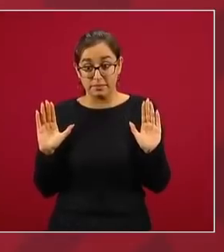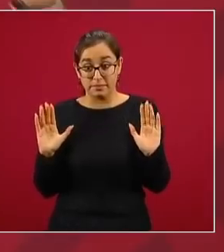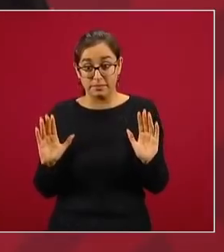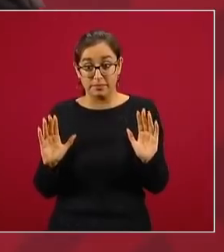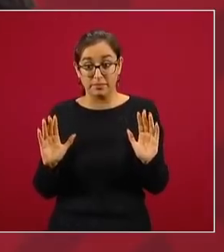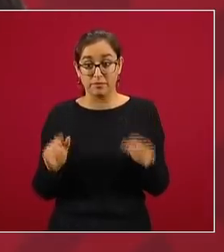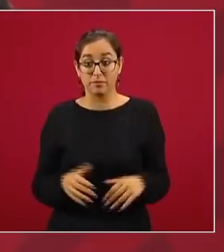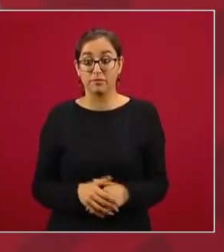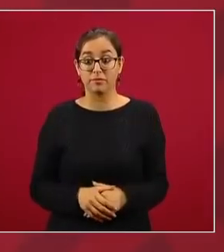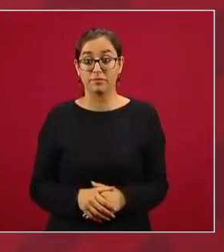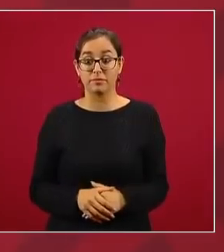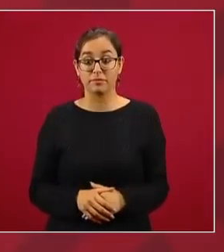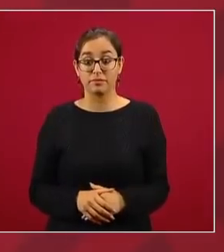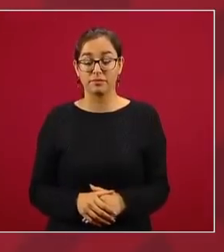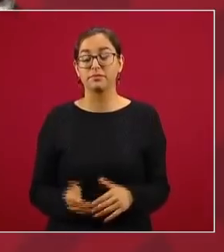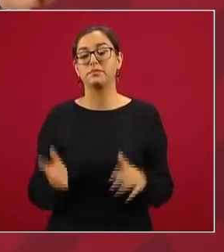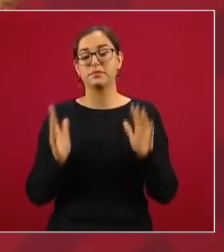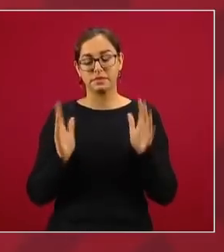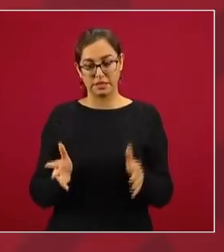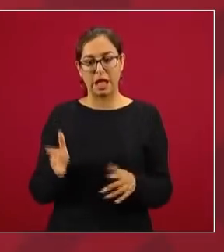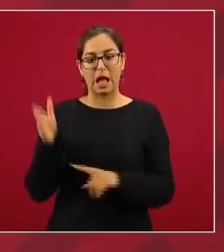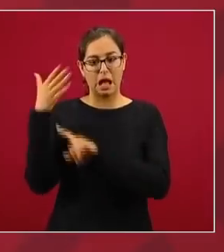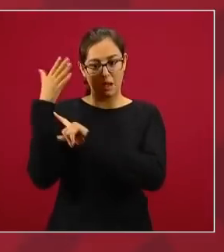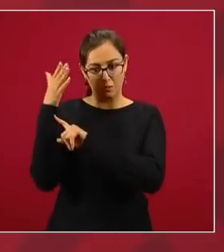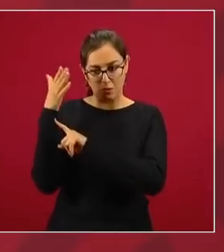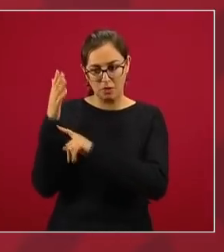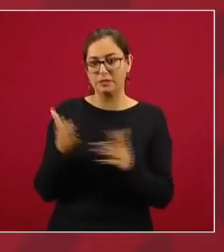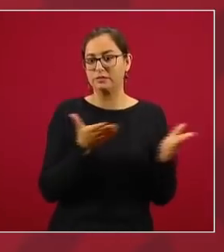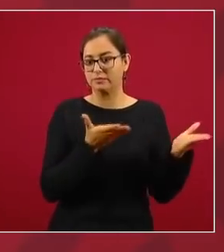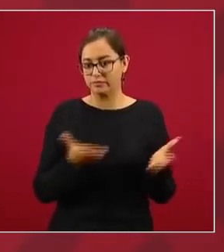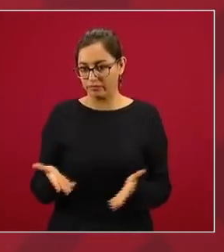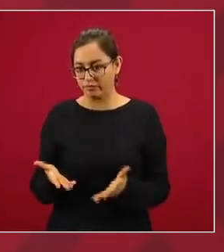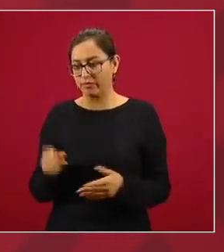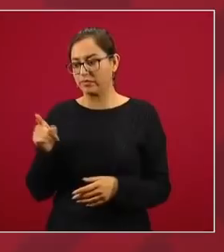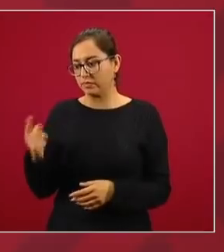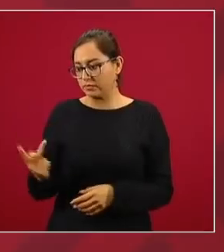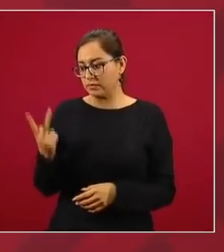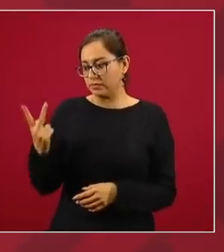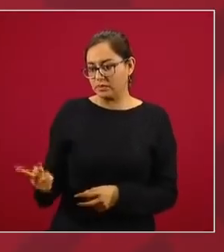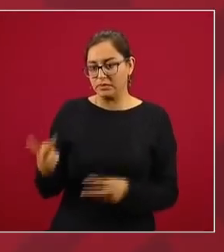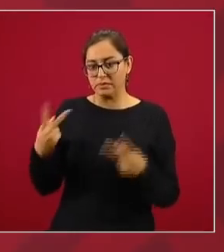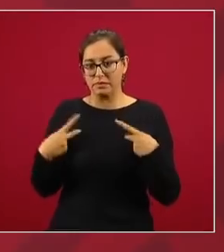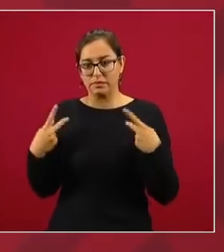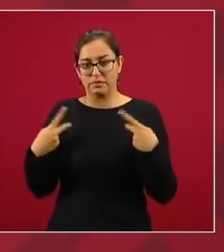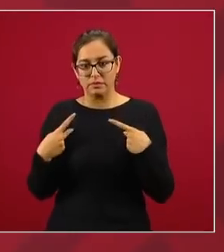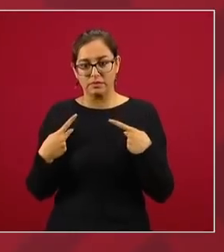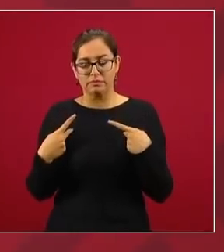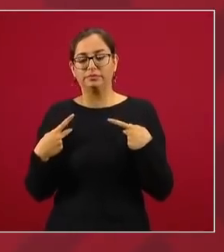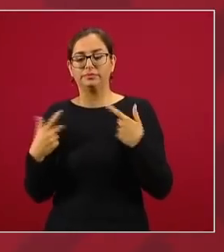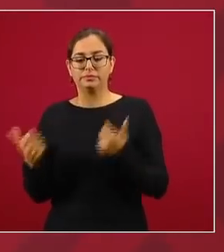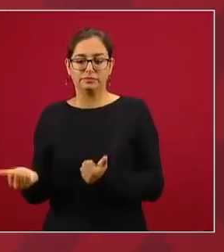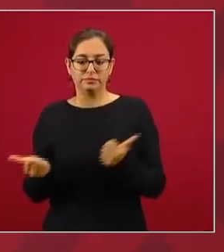llegan a ambulancia, los llevan, llevan a… la señora estaba